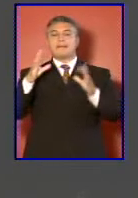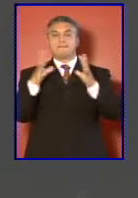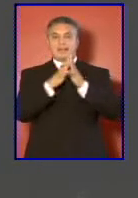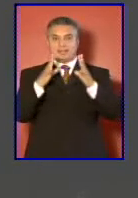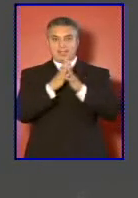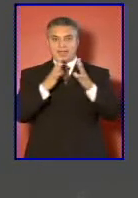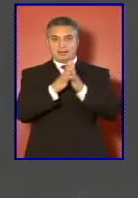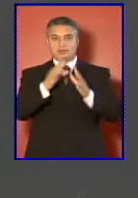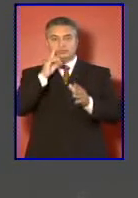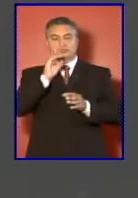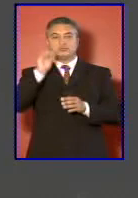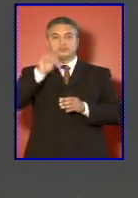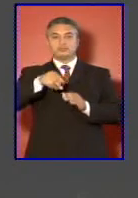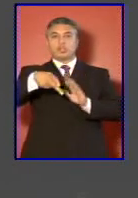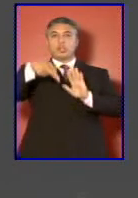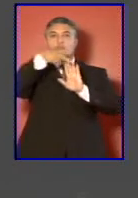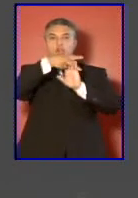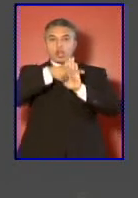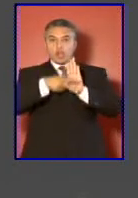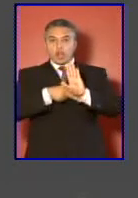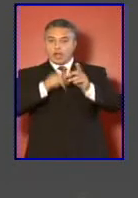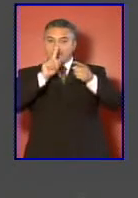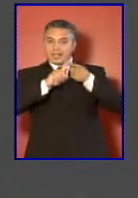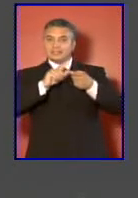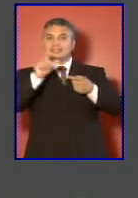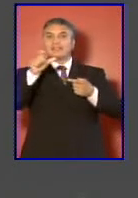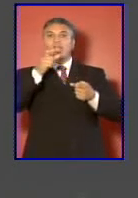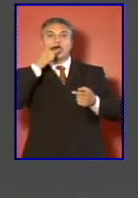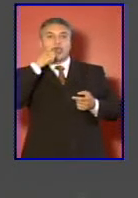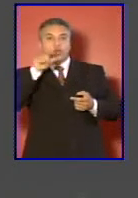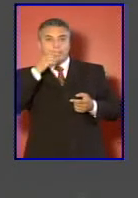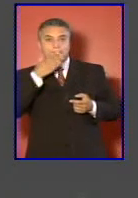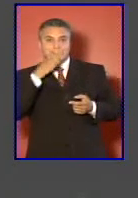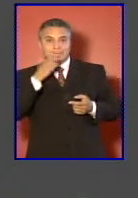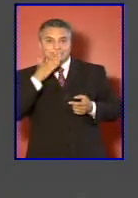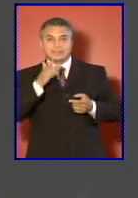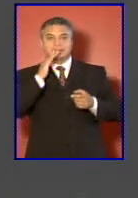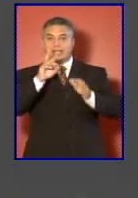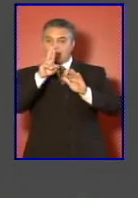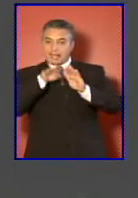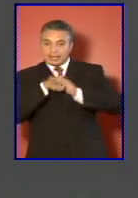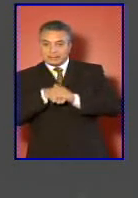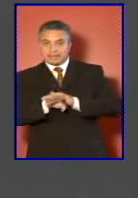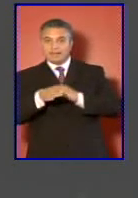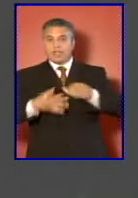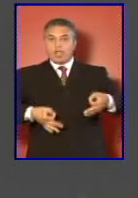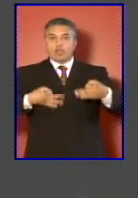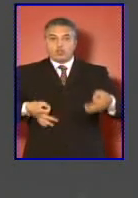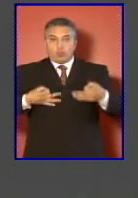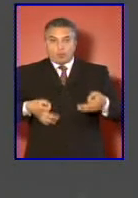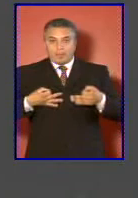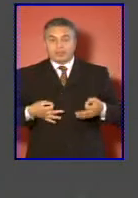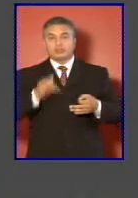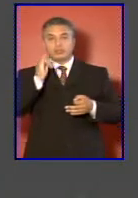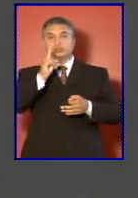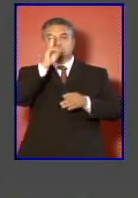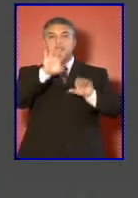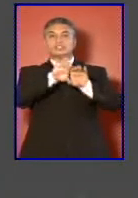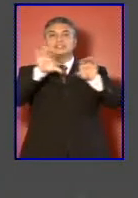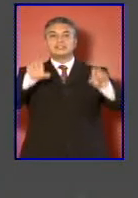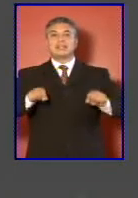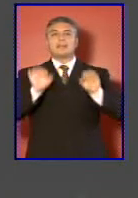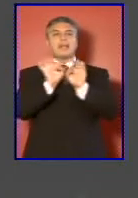establecía normas de competencia de reserva de documentos y un sistema especial de